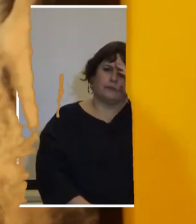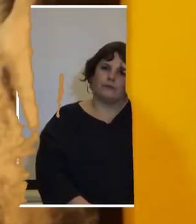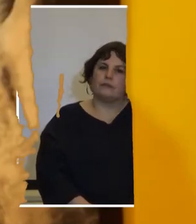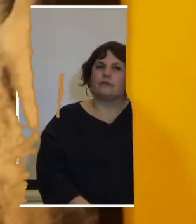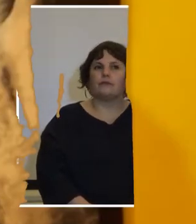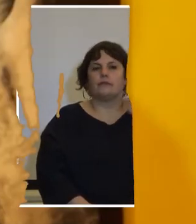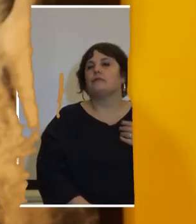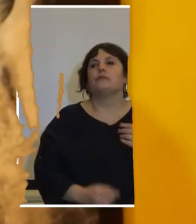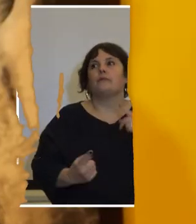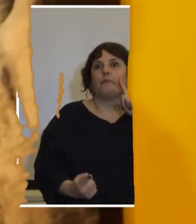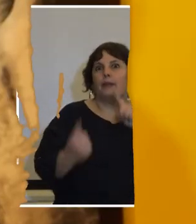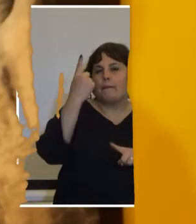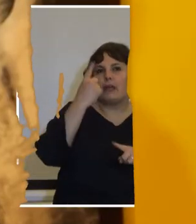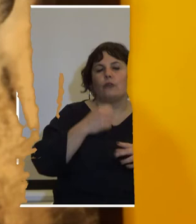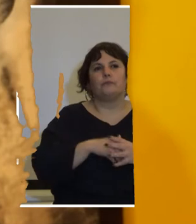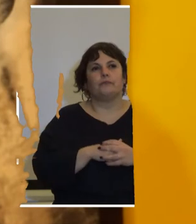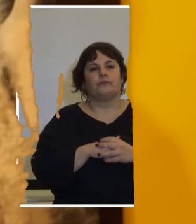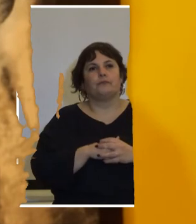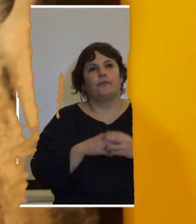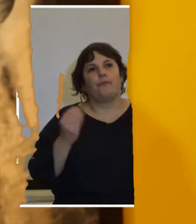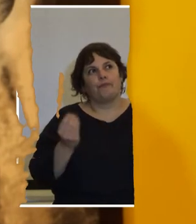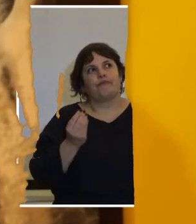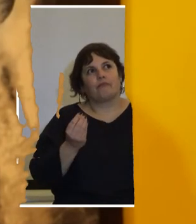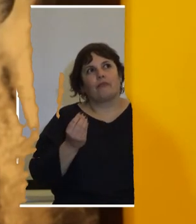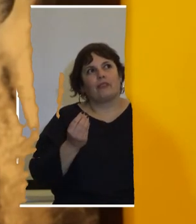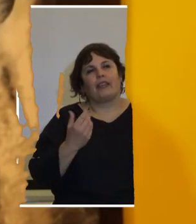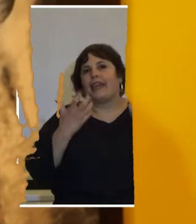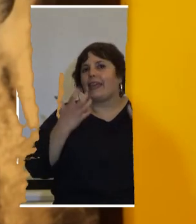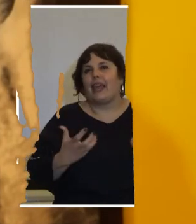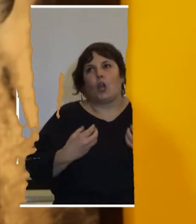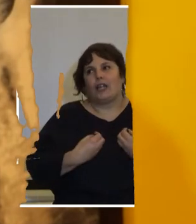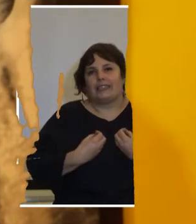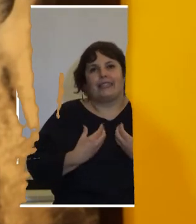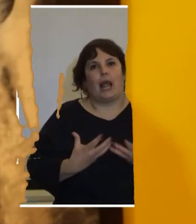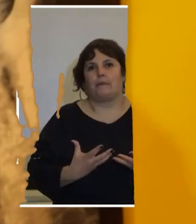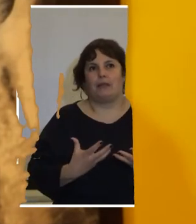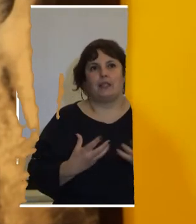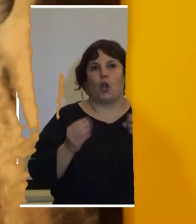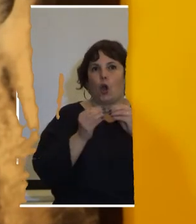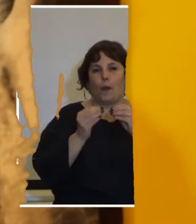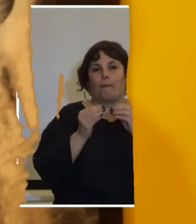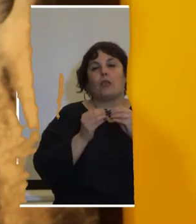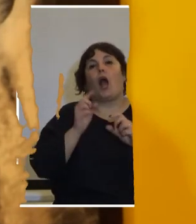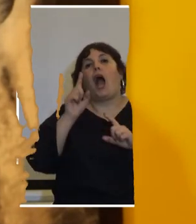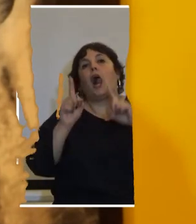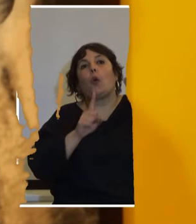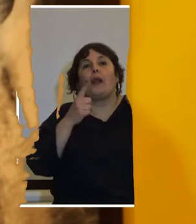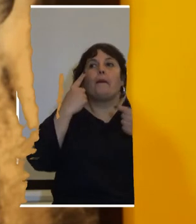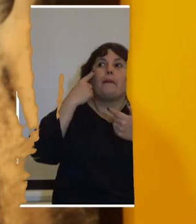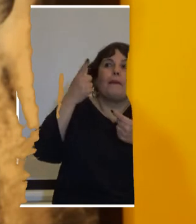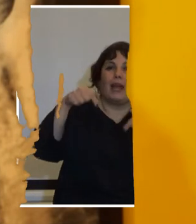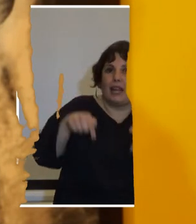lo primero que quiero transmitirle a los compañeros que alguna vez vean esto